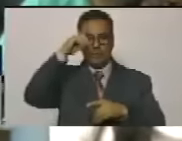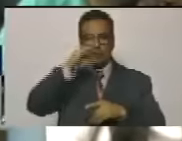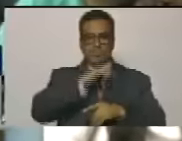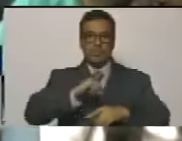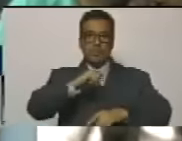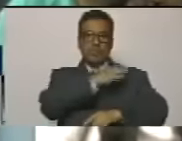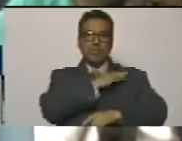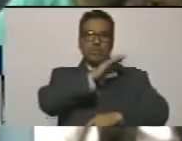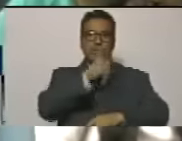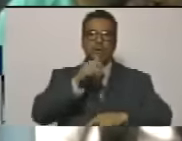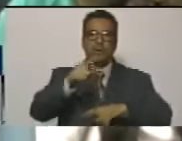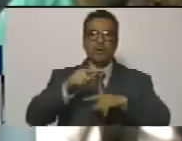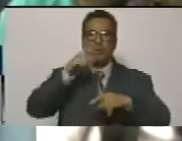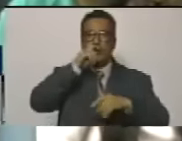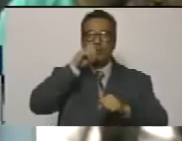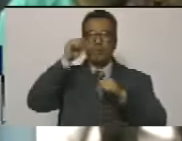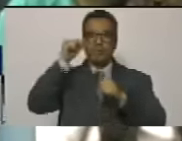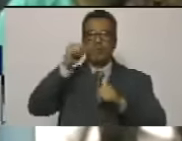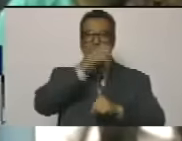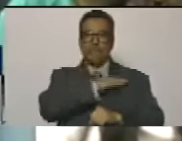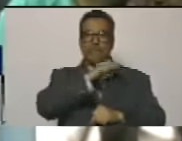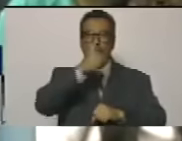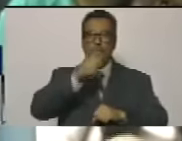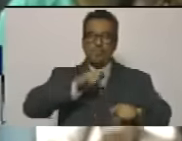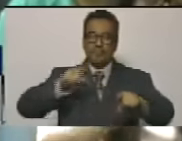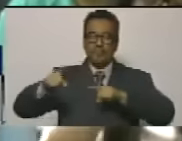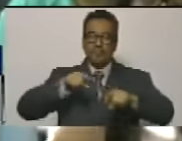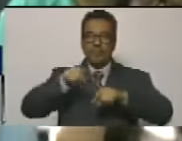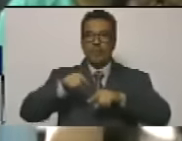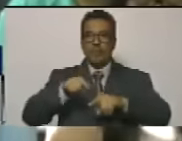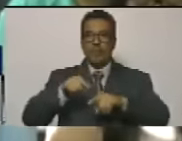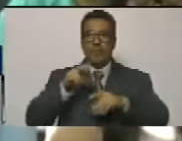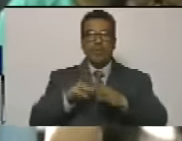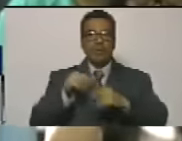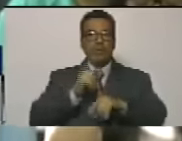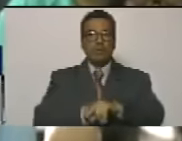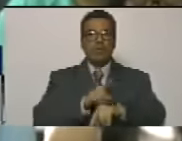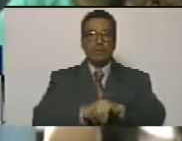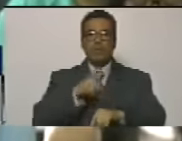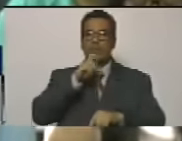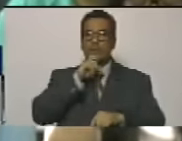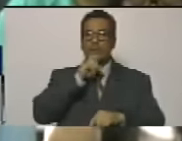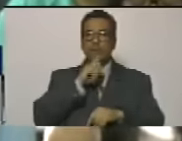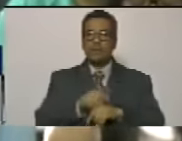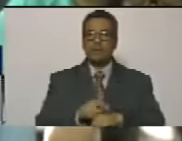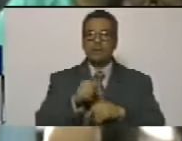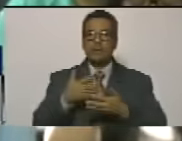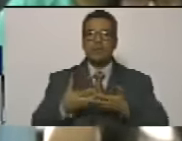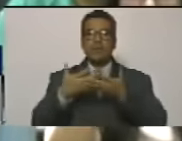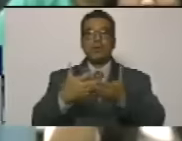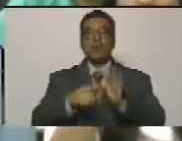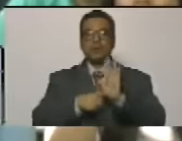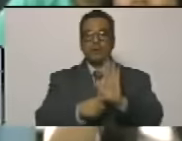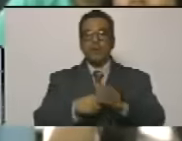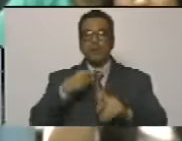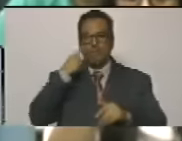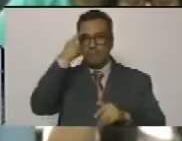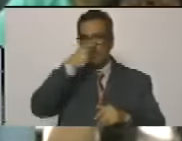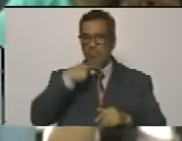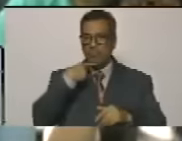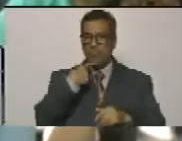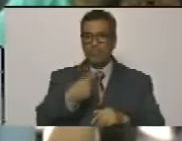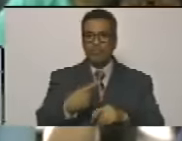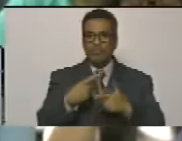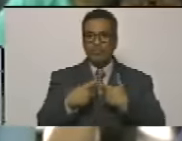como Nicolás Maduro Moros que en las circunstancias más difíciles ha puesto la cara y son